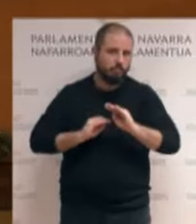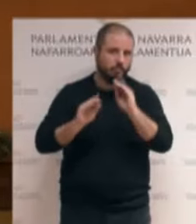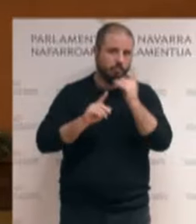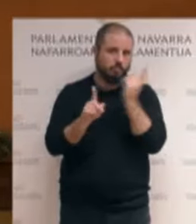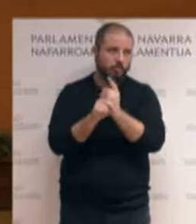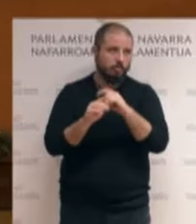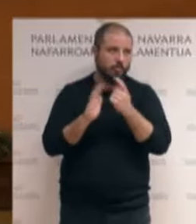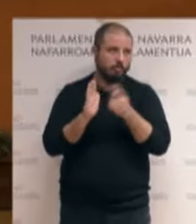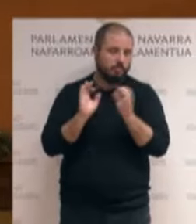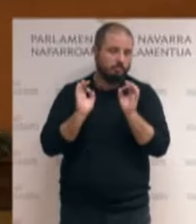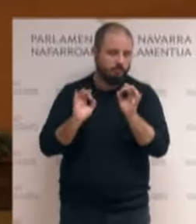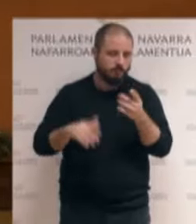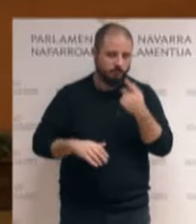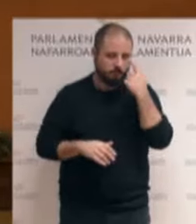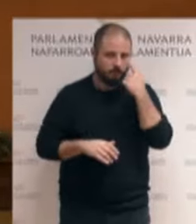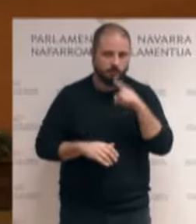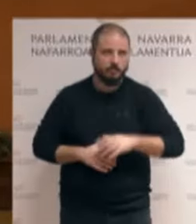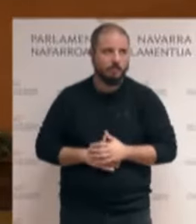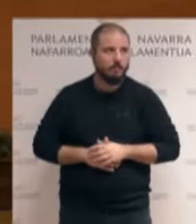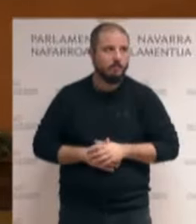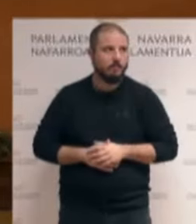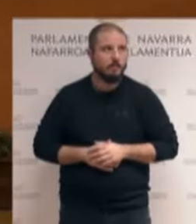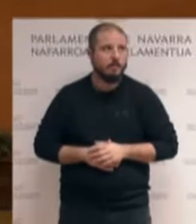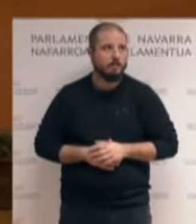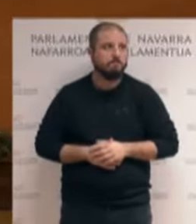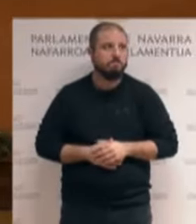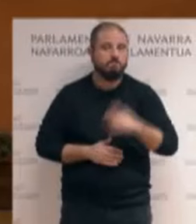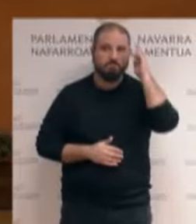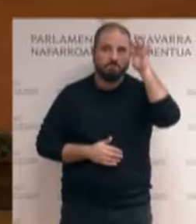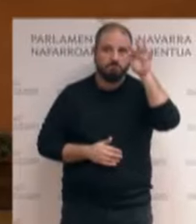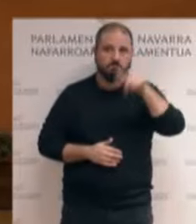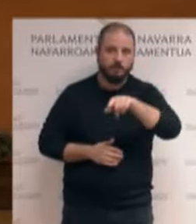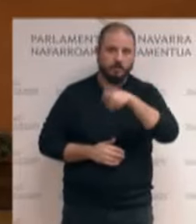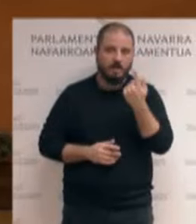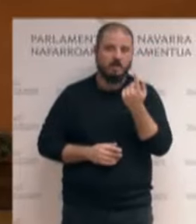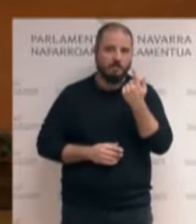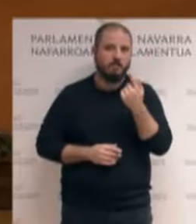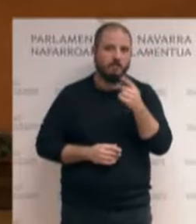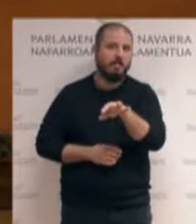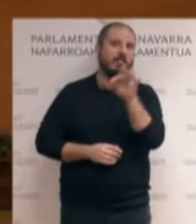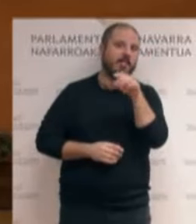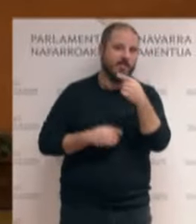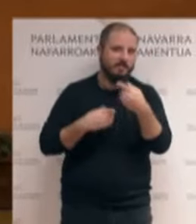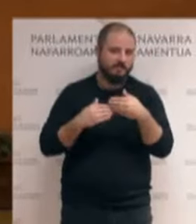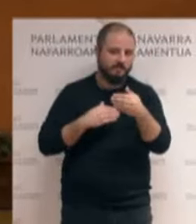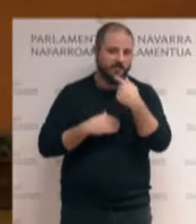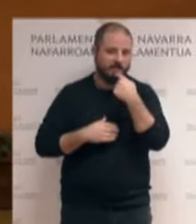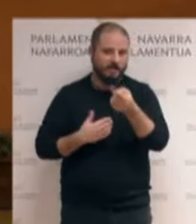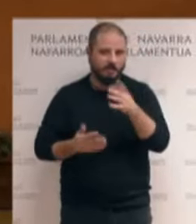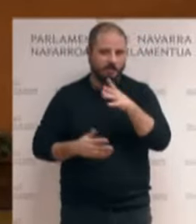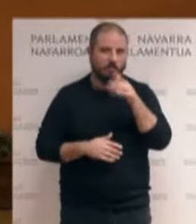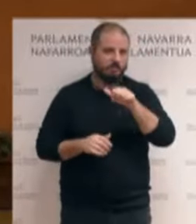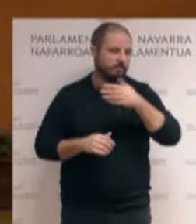como no puede ser de otra manera. Y creo que no hace falta ser futurólogo para adivinar algunos de los argumentos porque ya se vienen repitiendo en las últimas semanas.